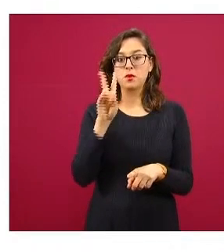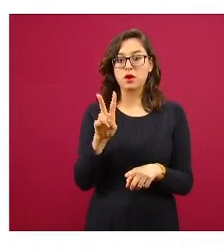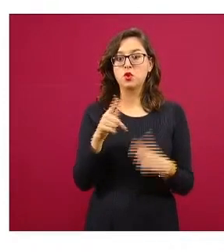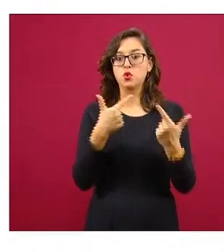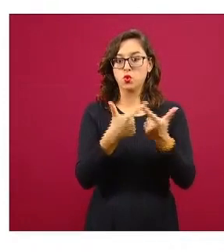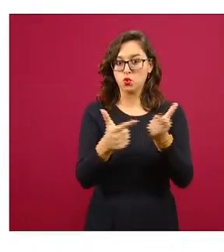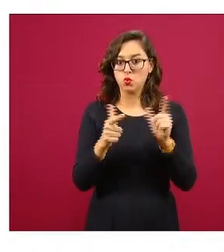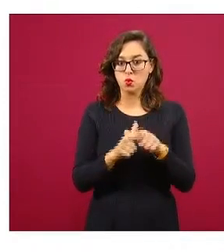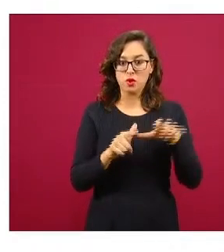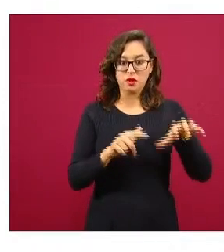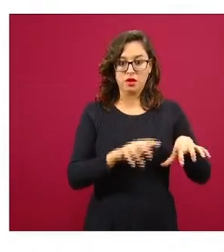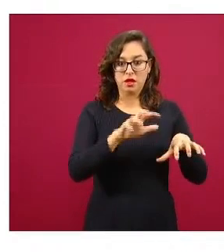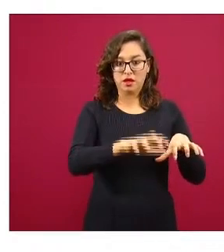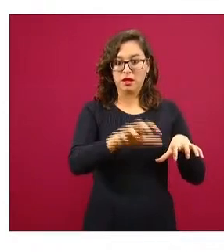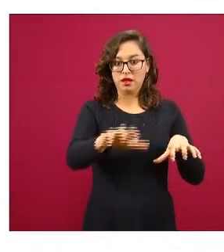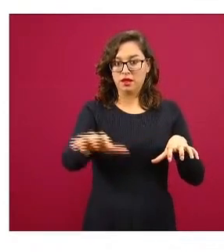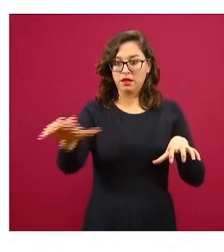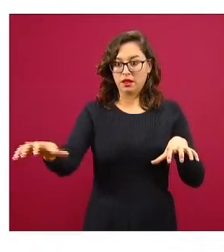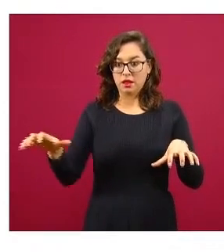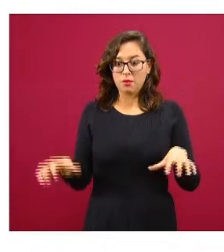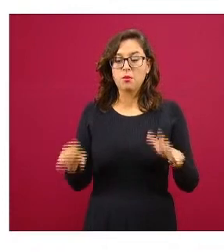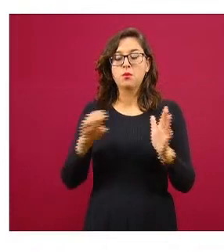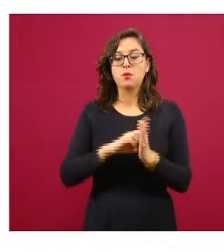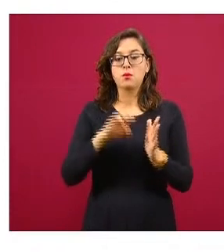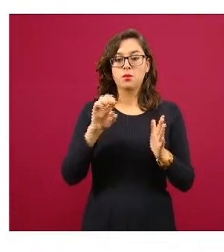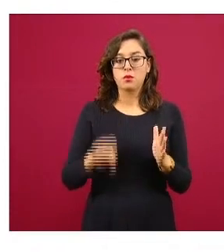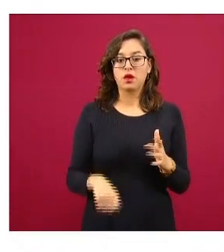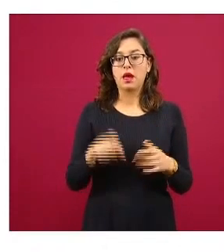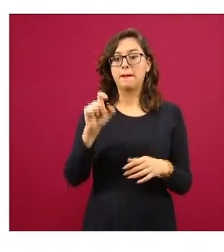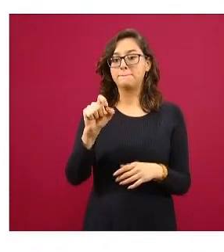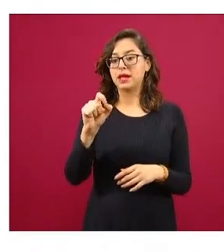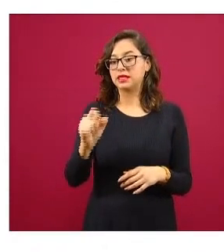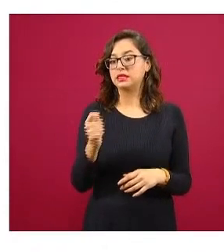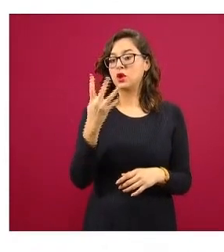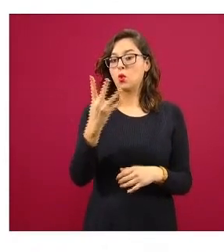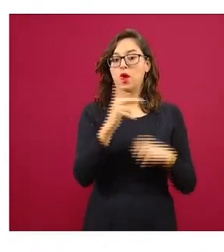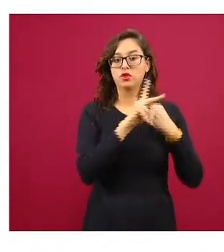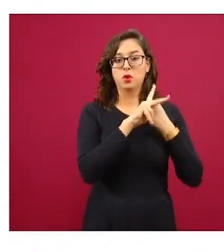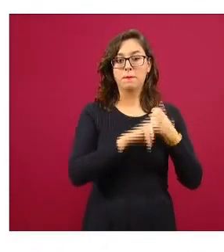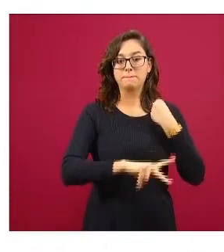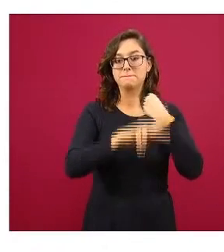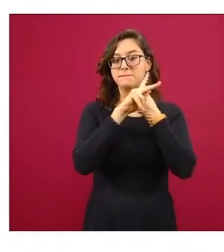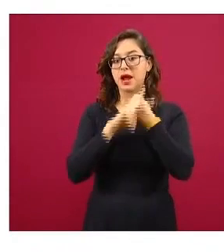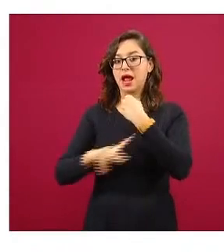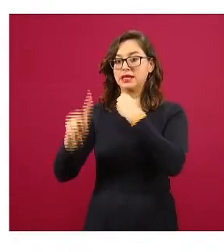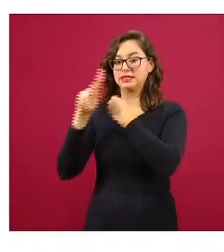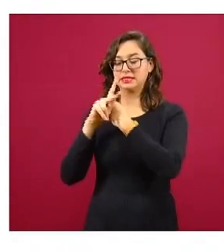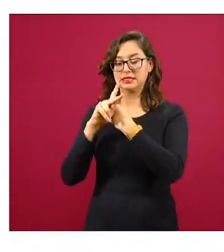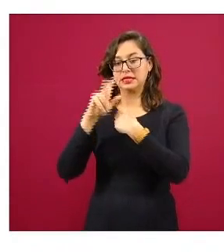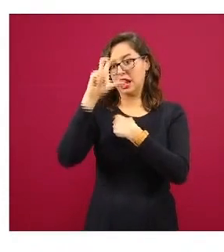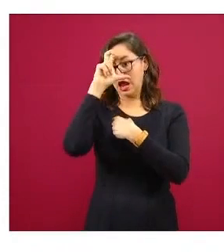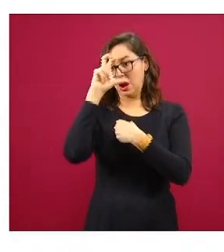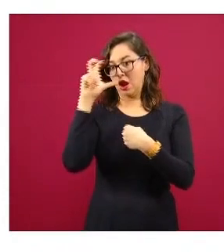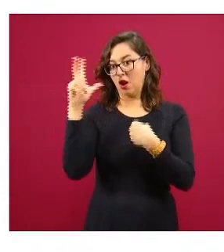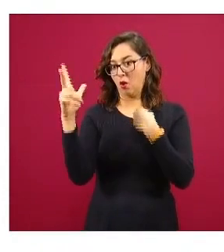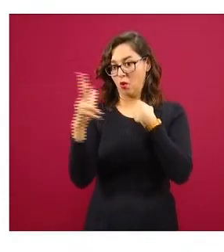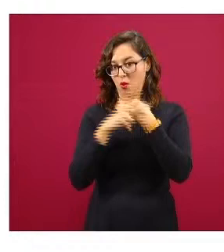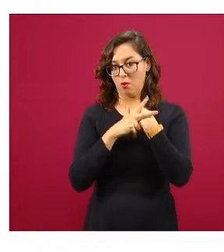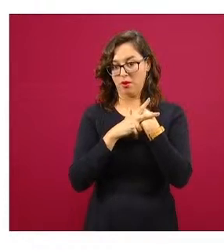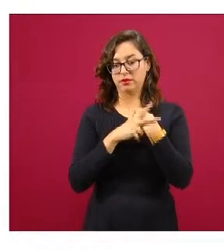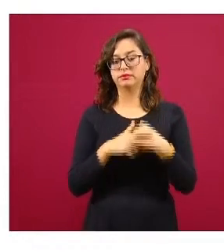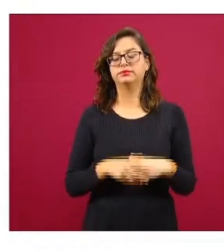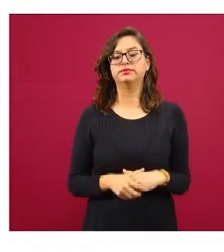etarios acá tenemos el ejemplo en 24 países europeos de estas